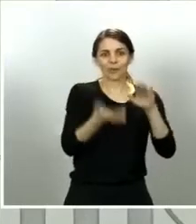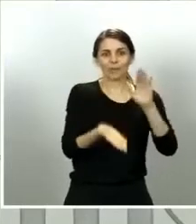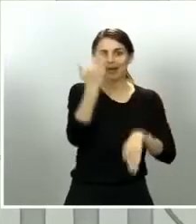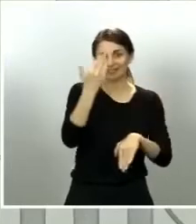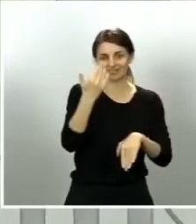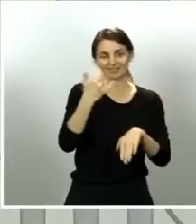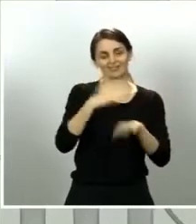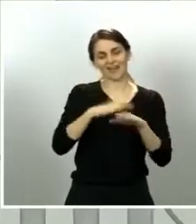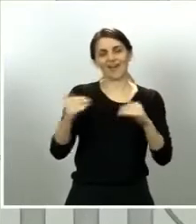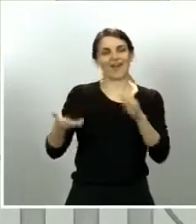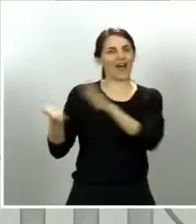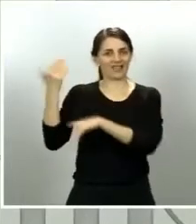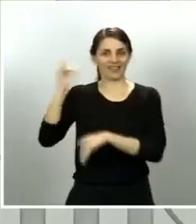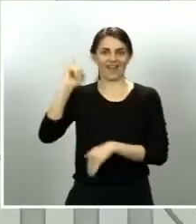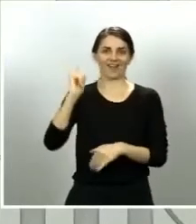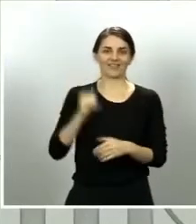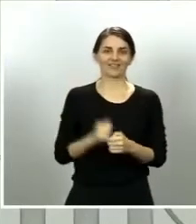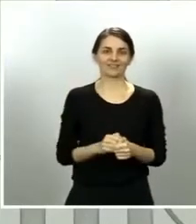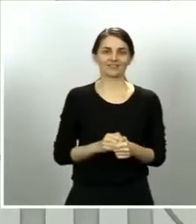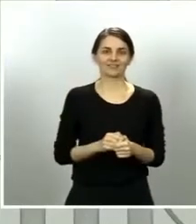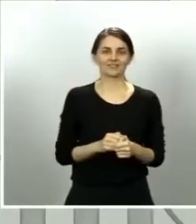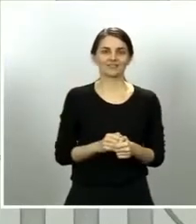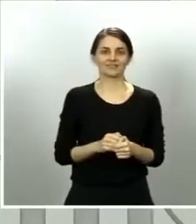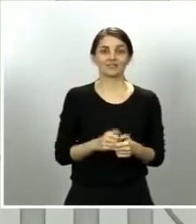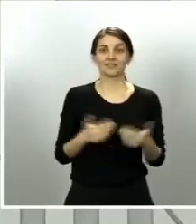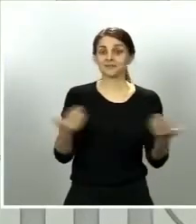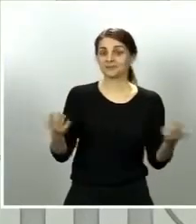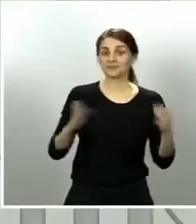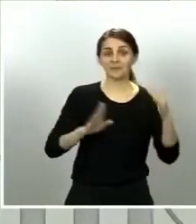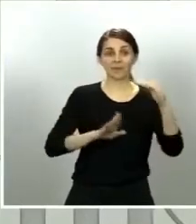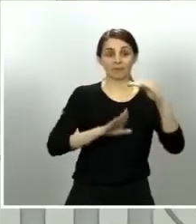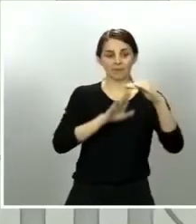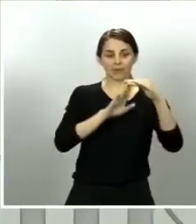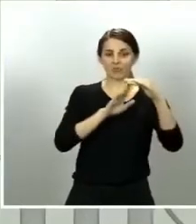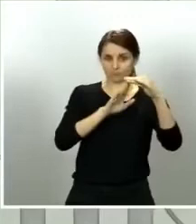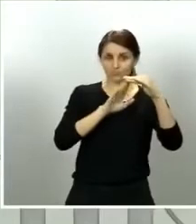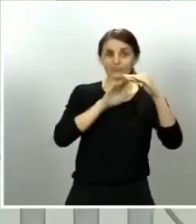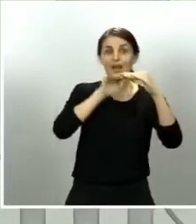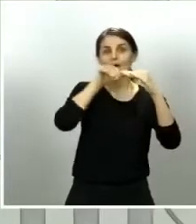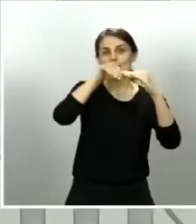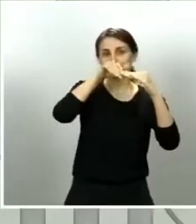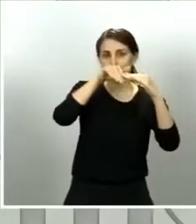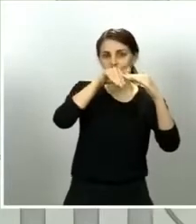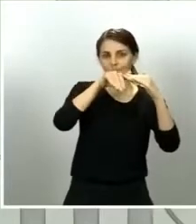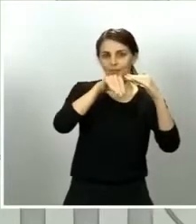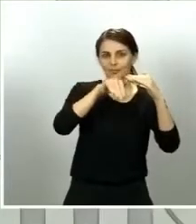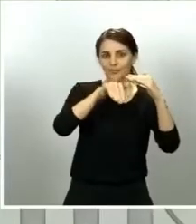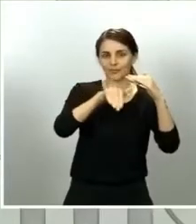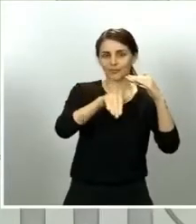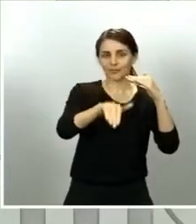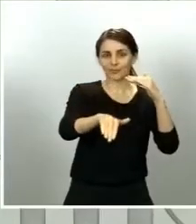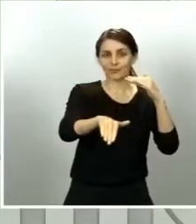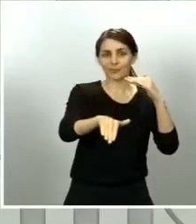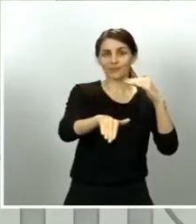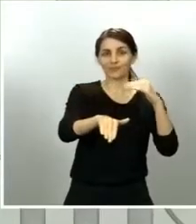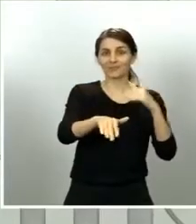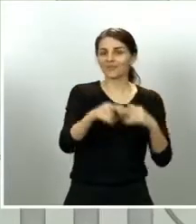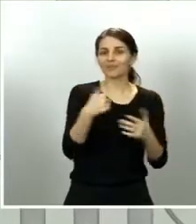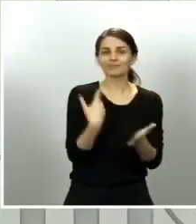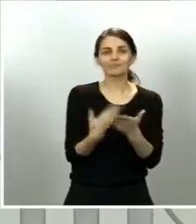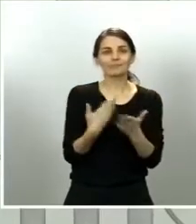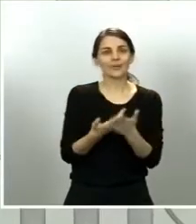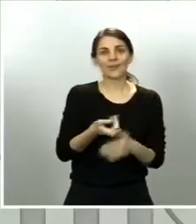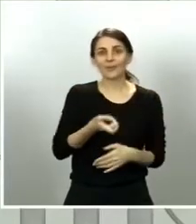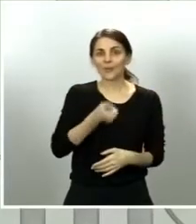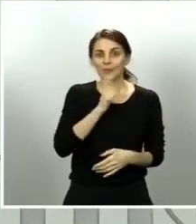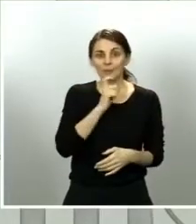Hemos alcanzado el pico, estamos doblegando la curva y esto se ve en que más del 50% de las personas que se contagiaron hoy ya